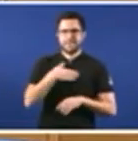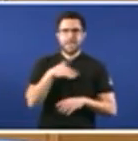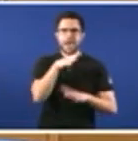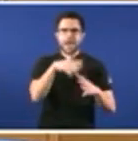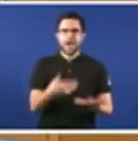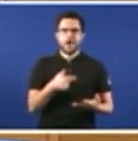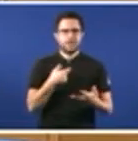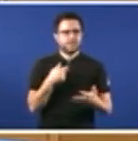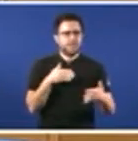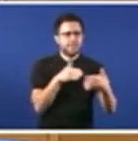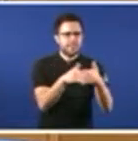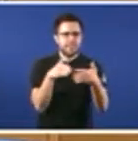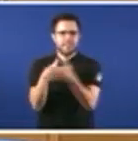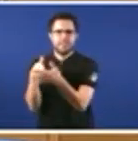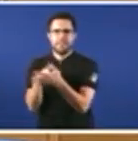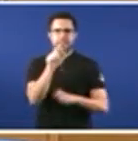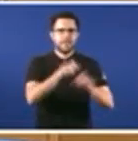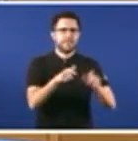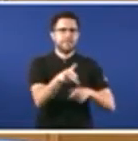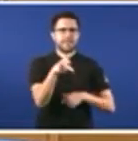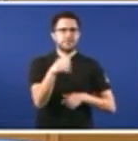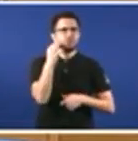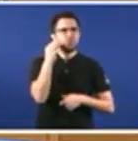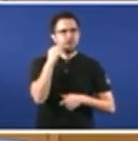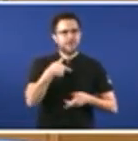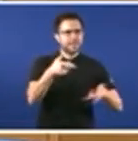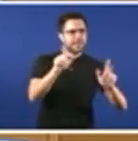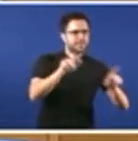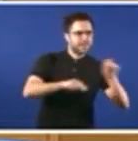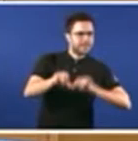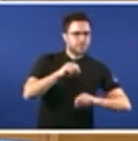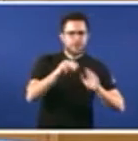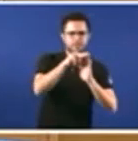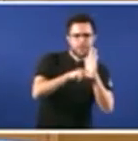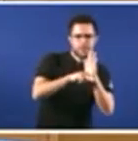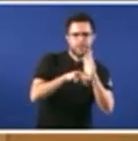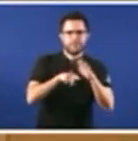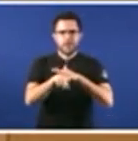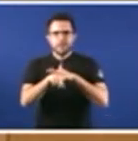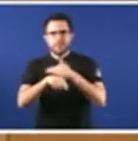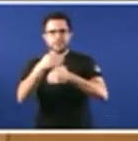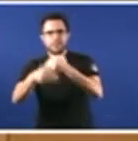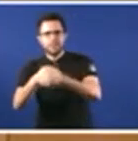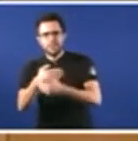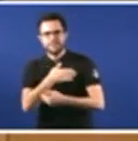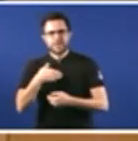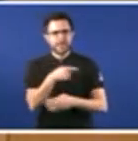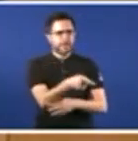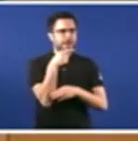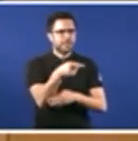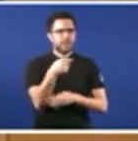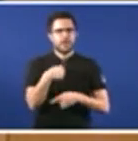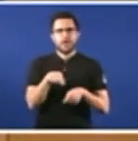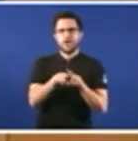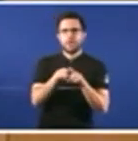obstaculizar o dereito da muller a libre elección con supostos, condicións e trámites. Queren obligalas a